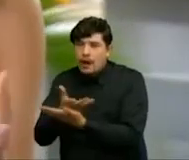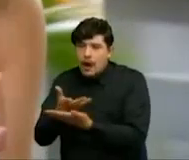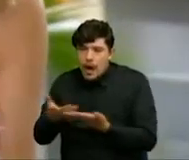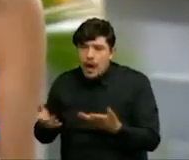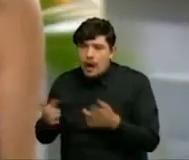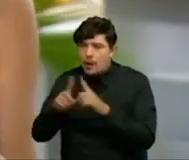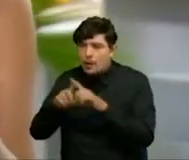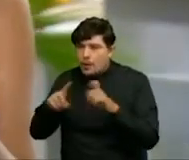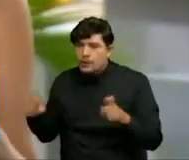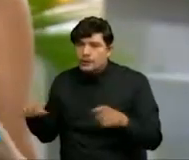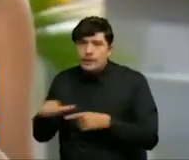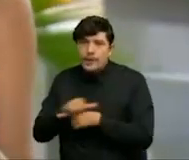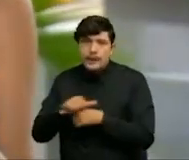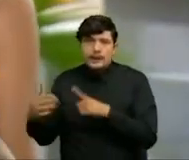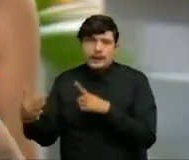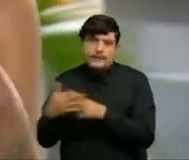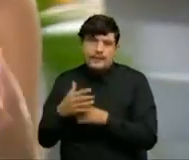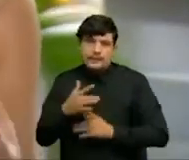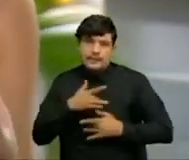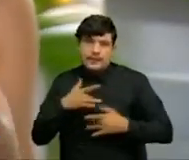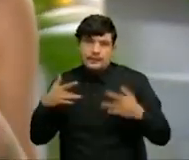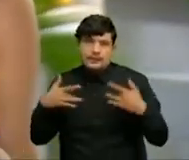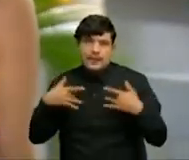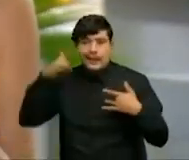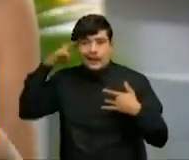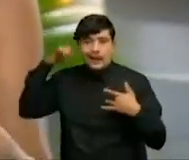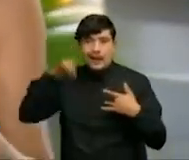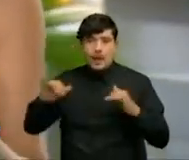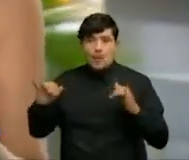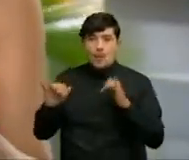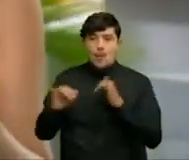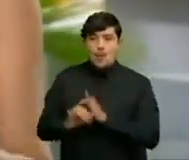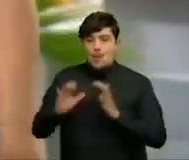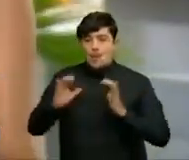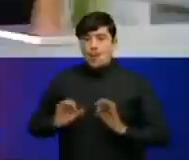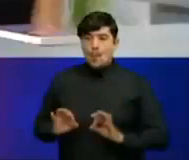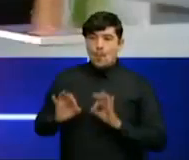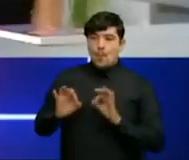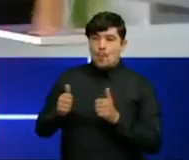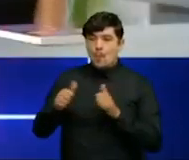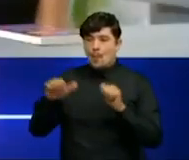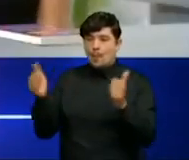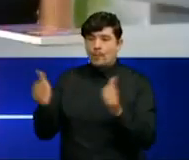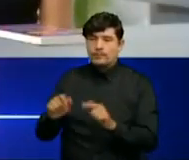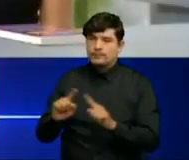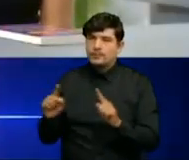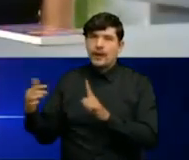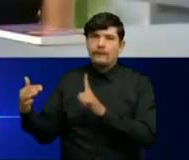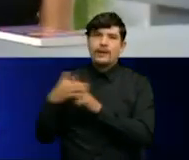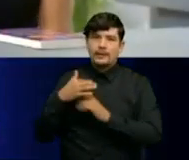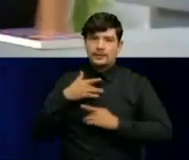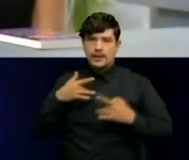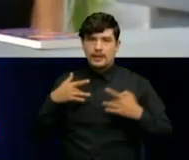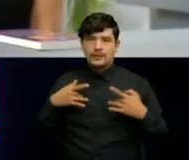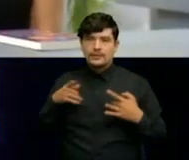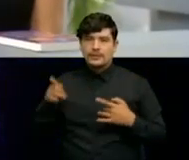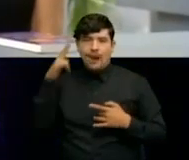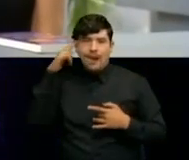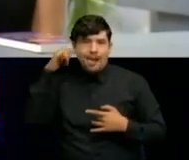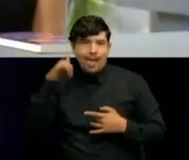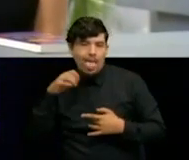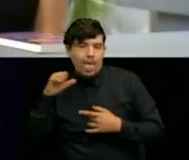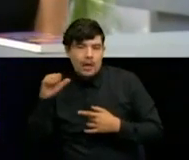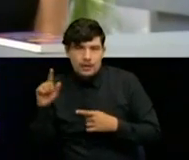prácticas que no son saludables, arriesgando su salud física y mental. Pues realmente lo que el libro busca es, uno, generar